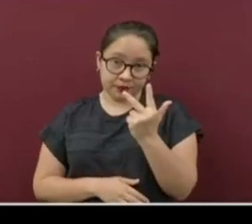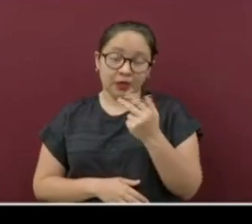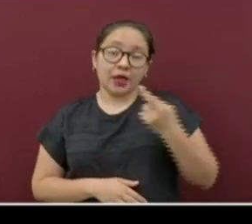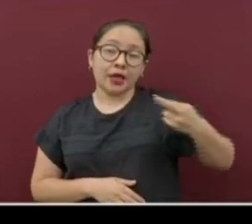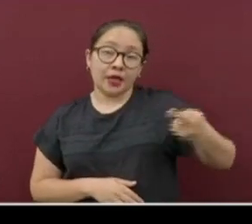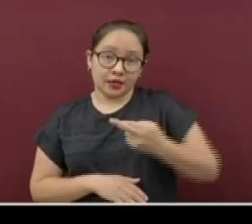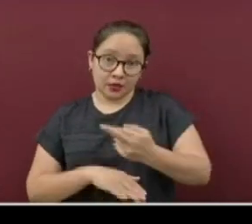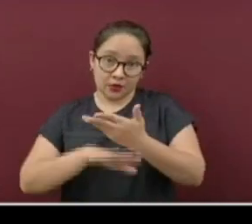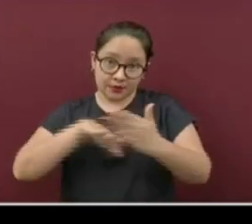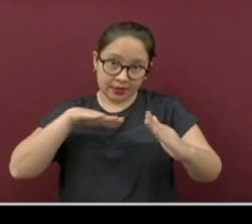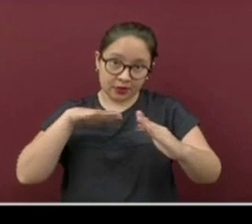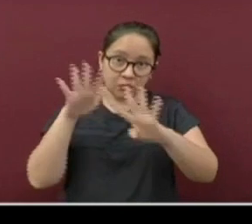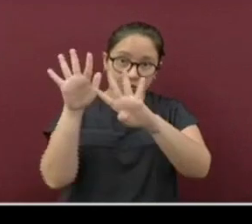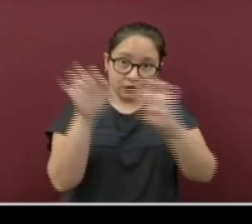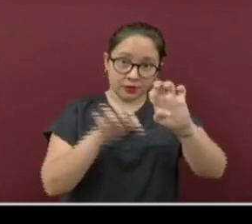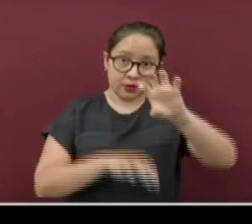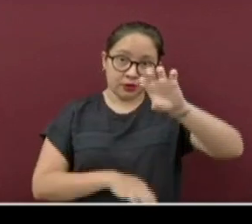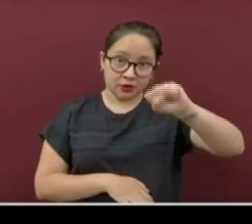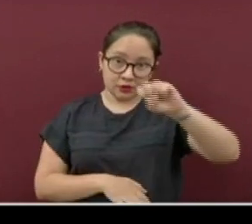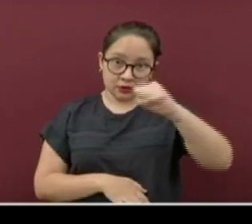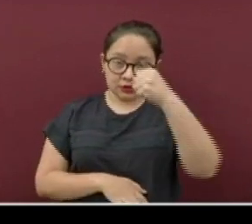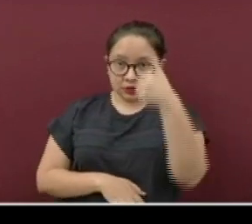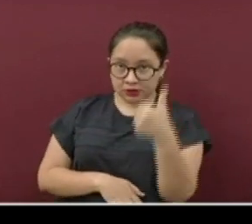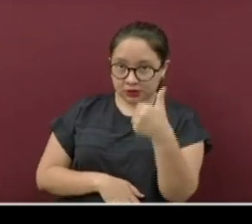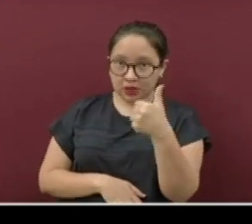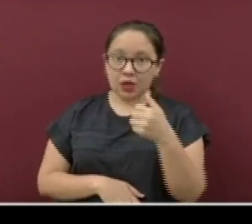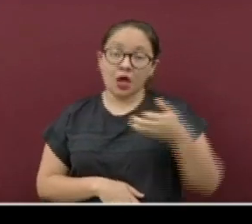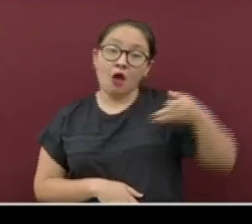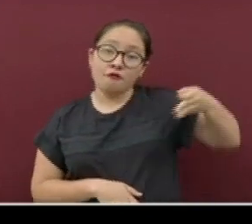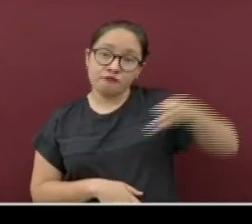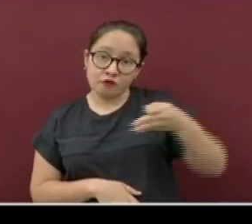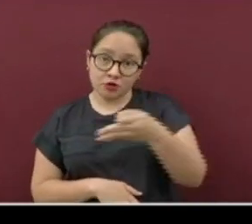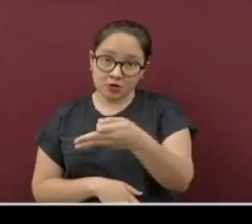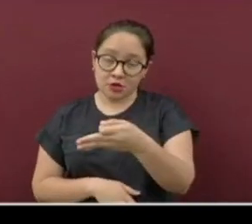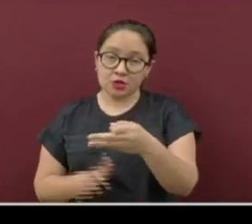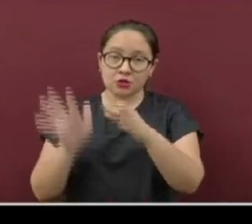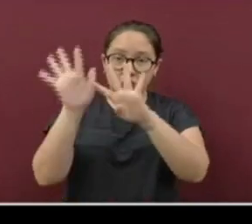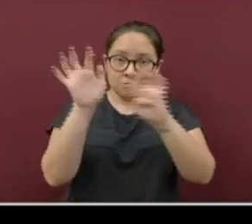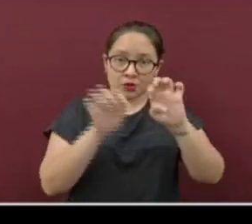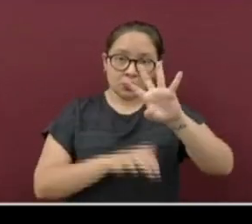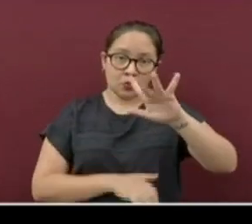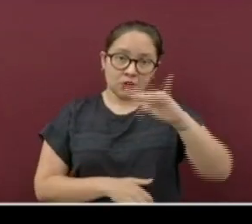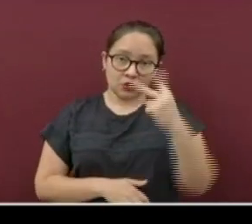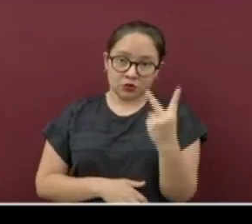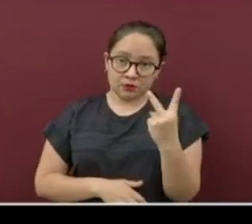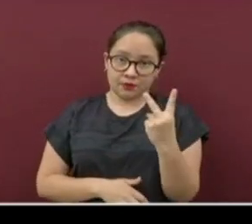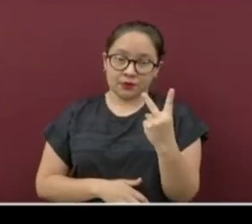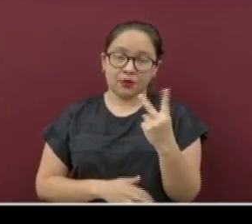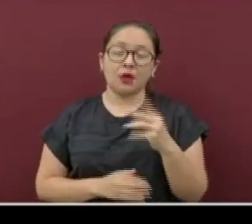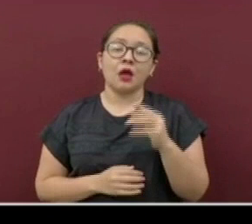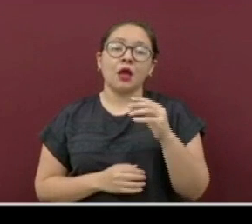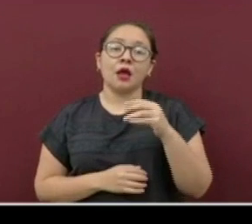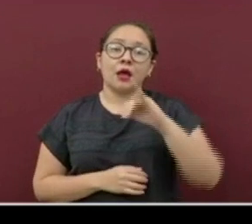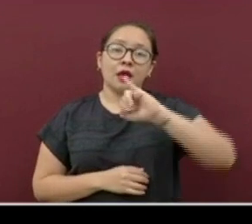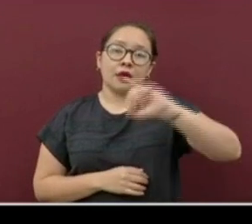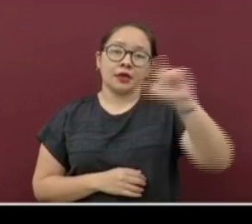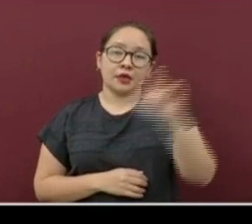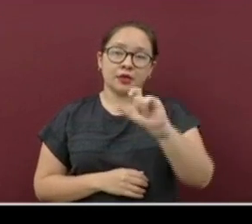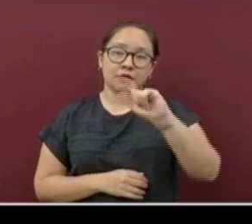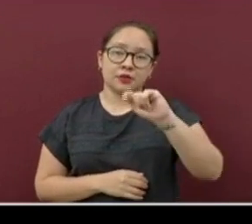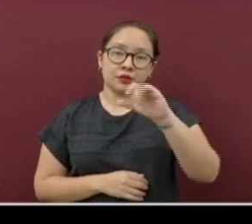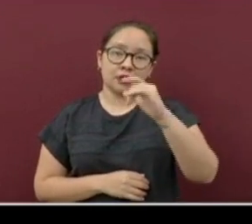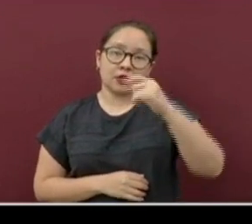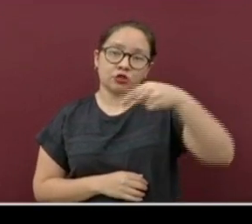Río Blanco, 966. Y Fortín, 952. Ahora, ahí está Soquitlán,